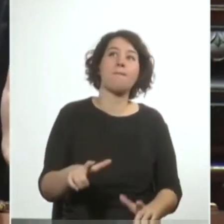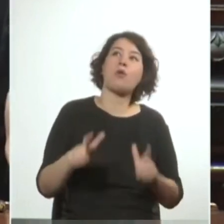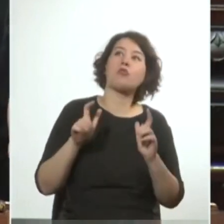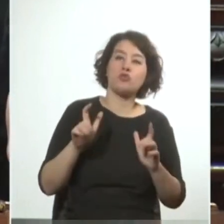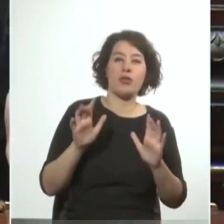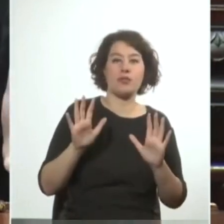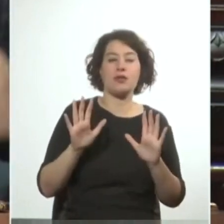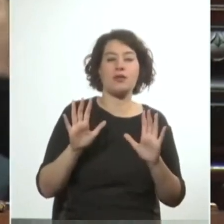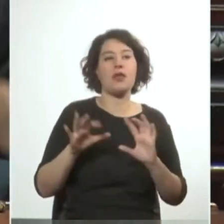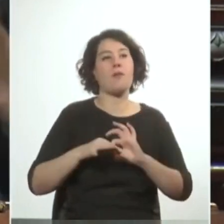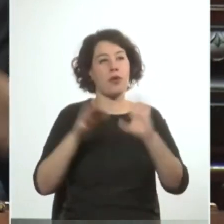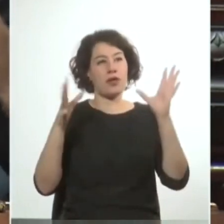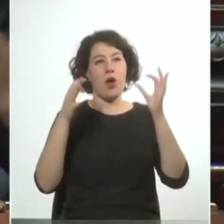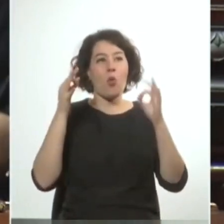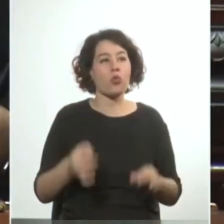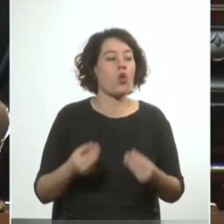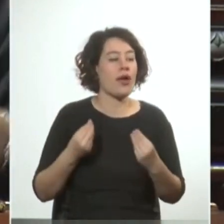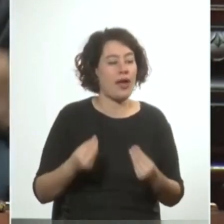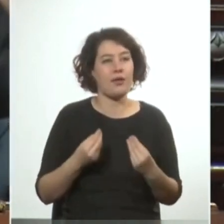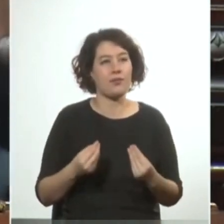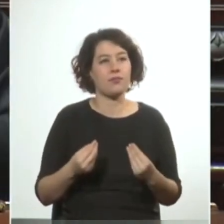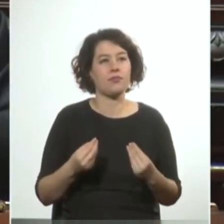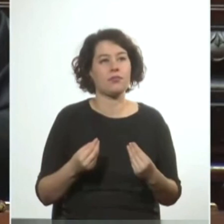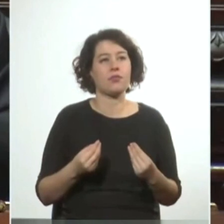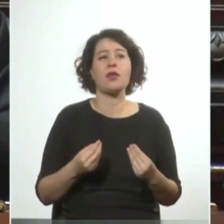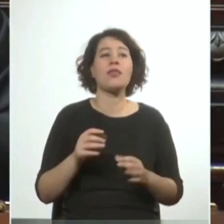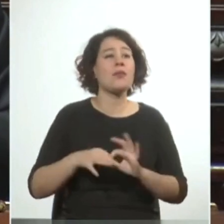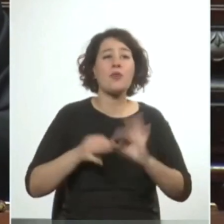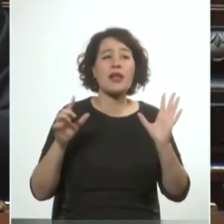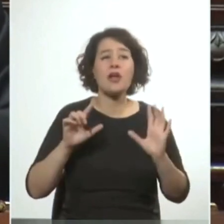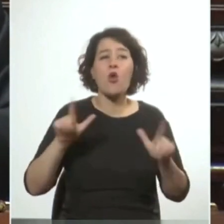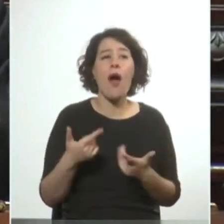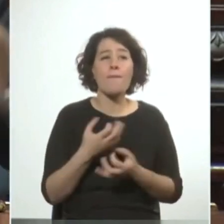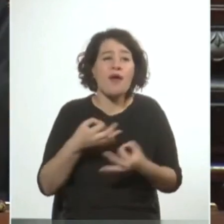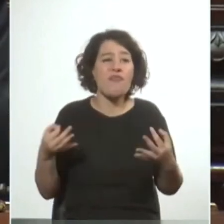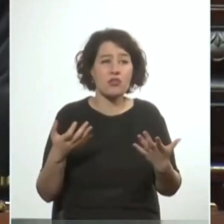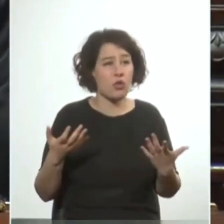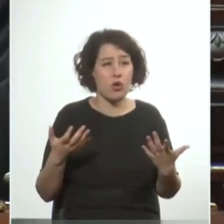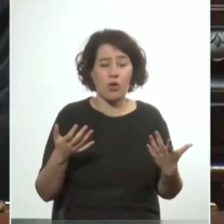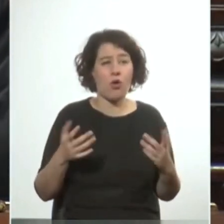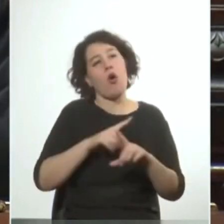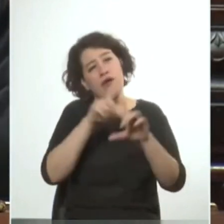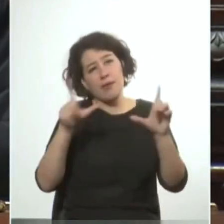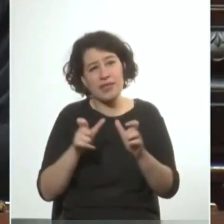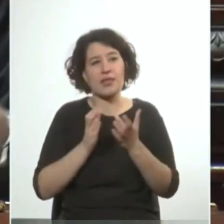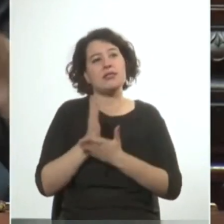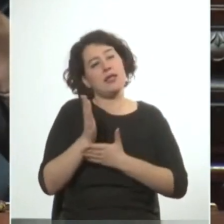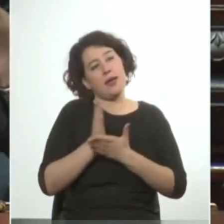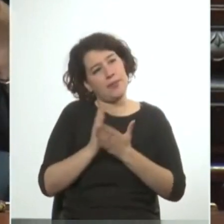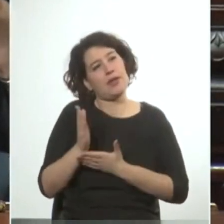democracia justamente es ser imperfecta por supuesto que siempre es